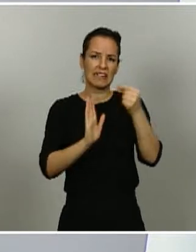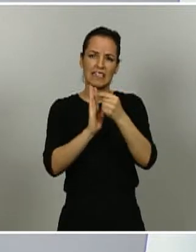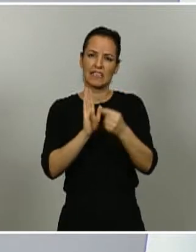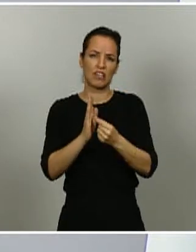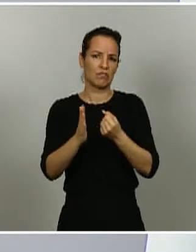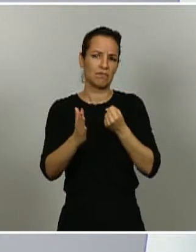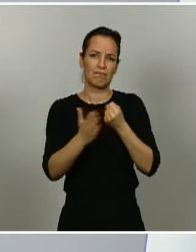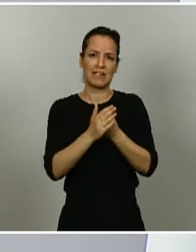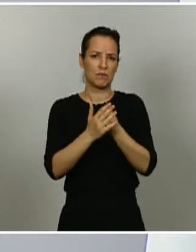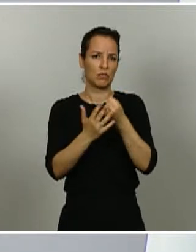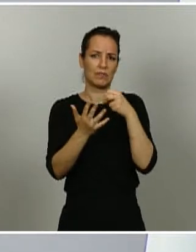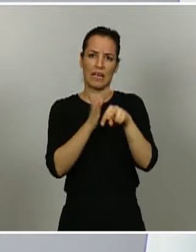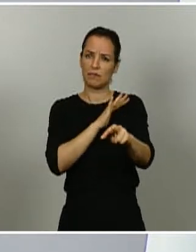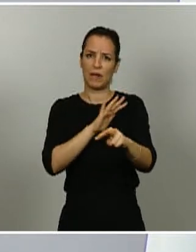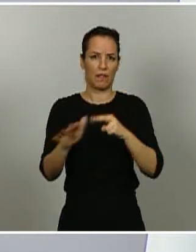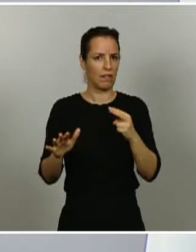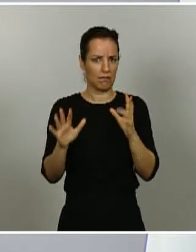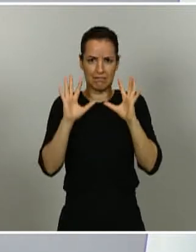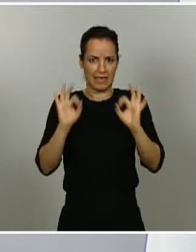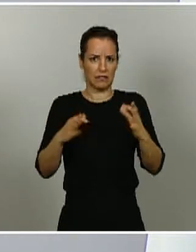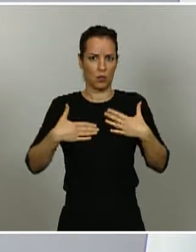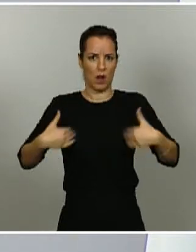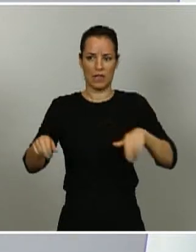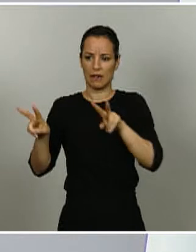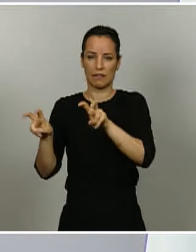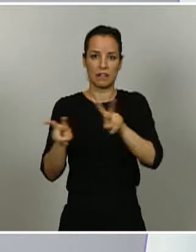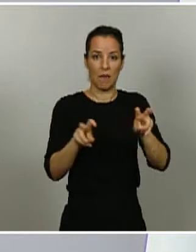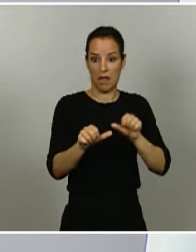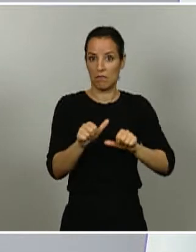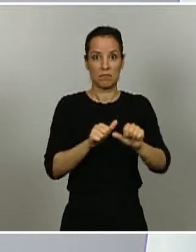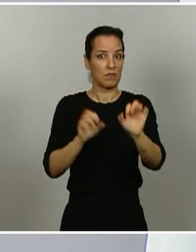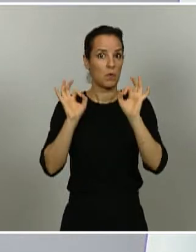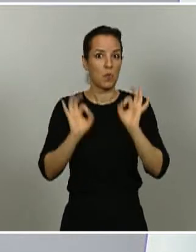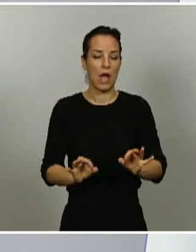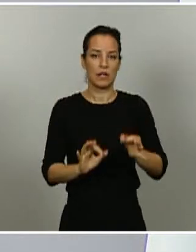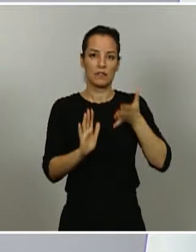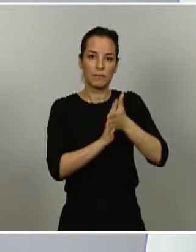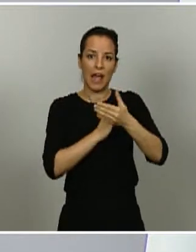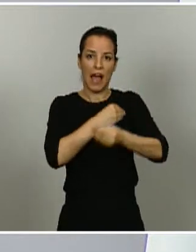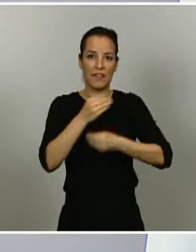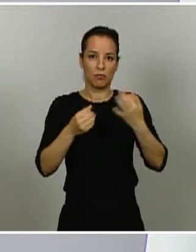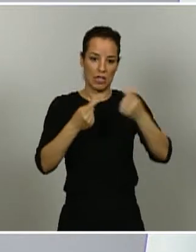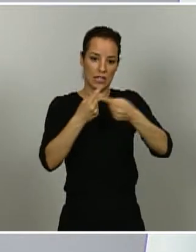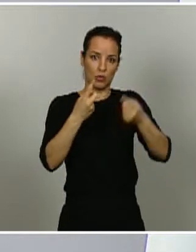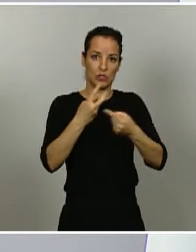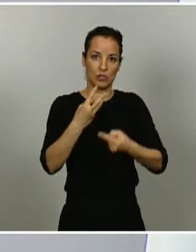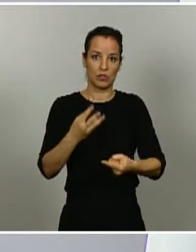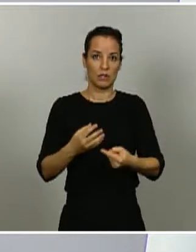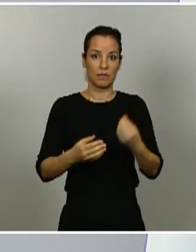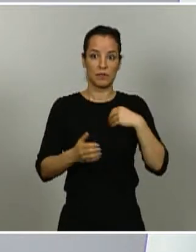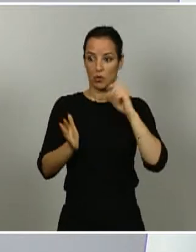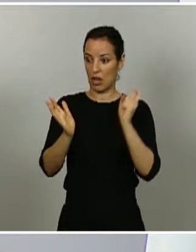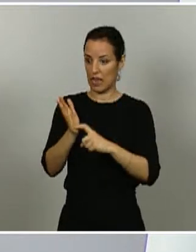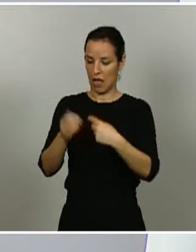efectos. Y por tanto, vamos a seguir actuando de la misma forma, explicando todo lo que hacemos conforme a lo que nos marca la legislación vigente y con una